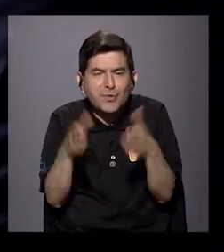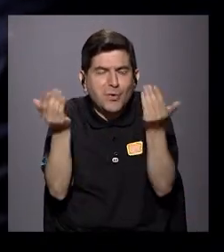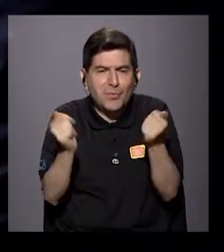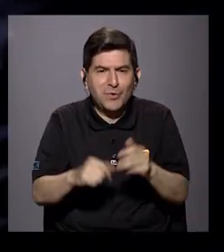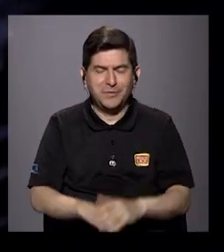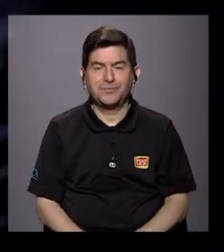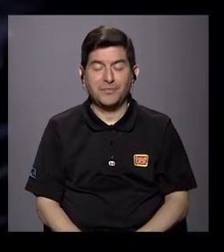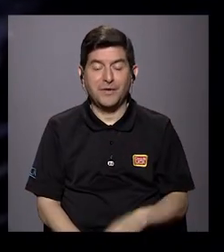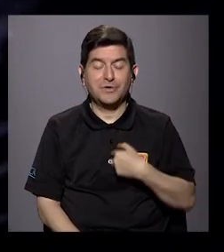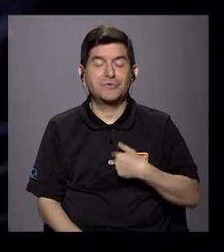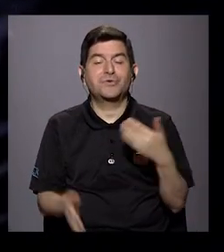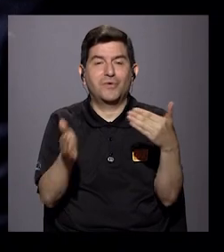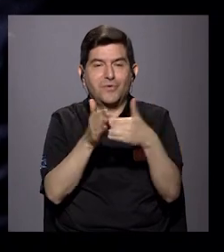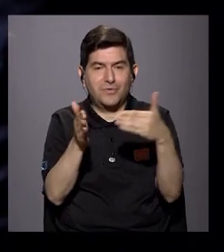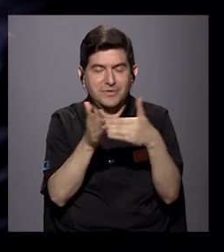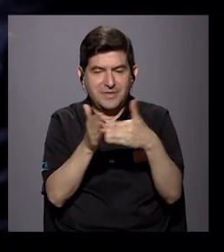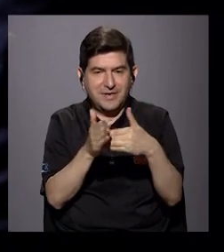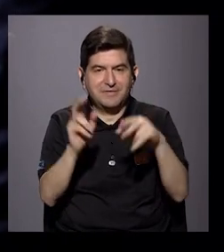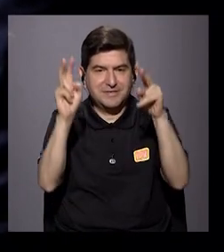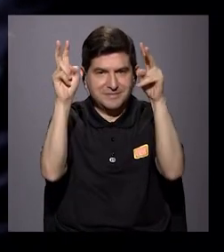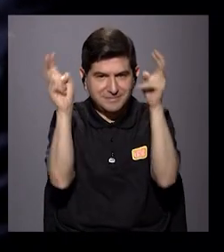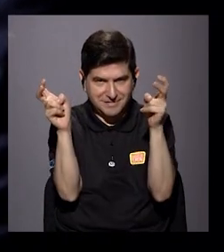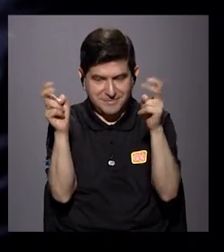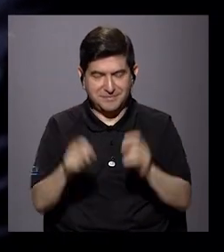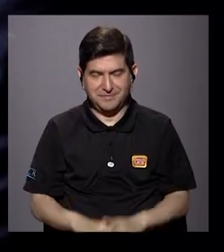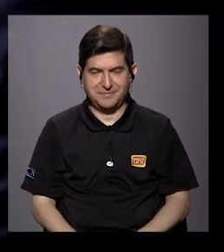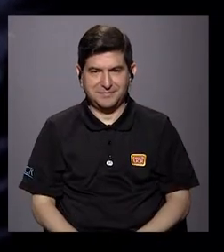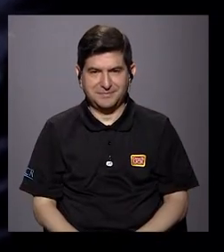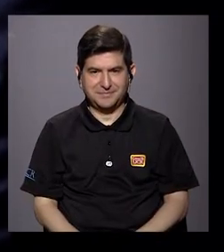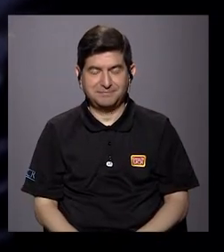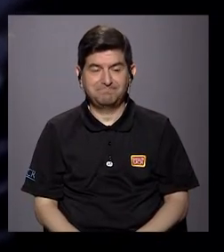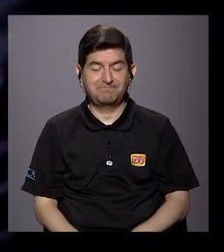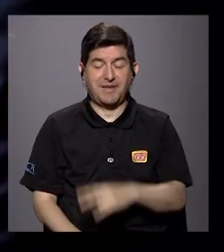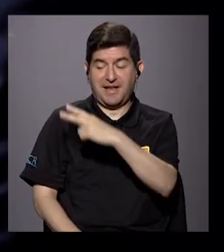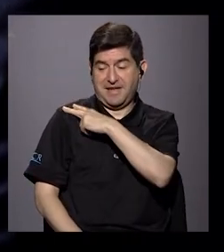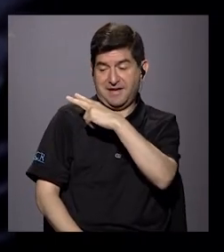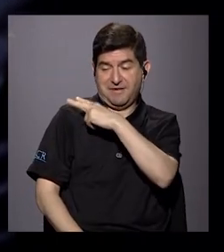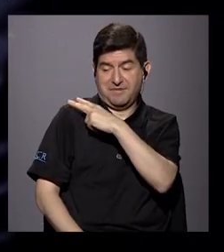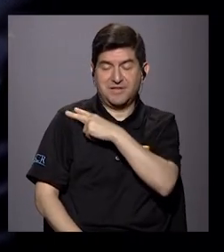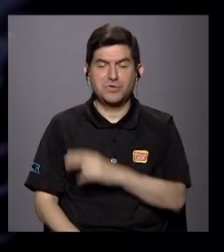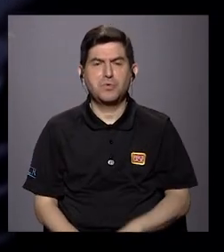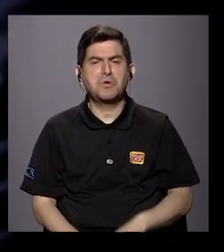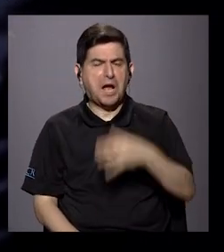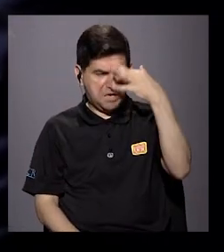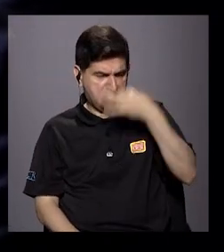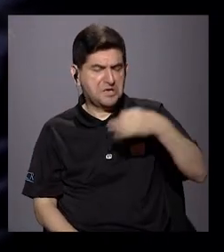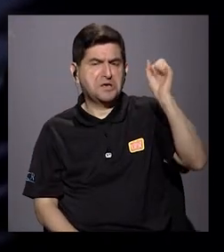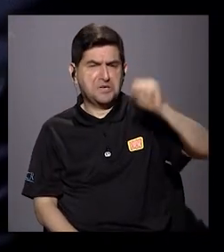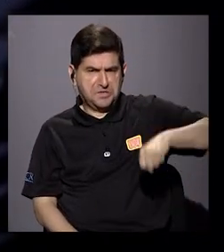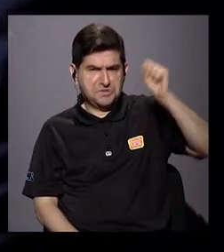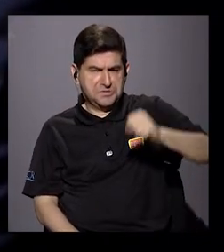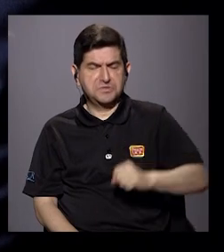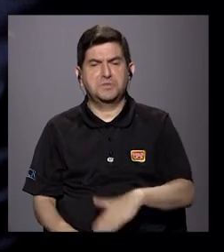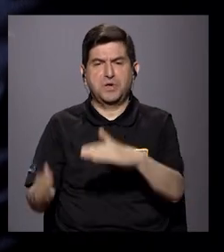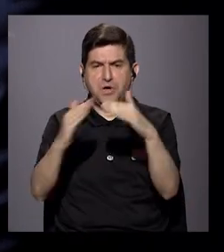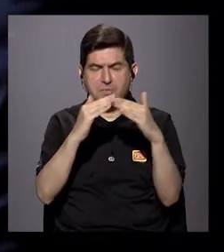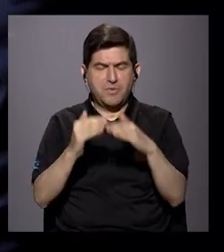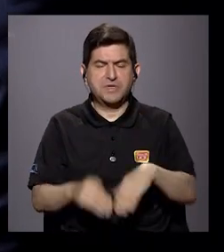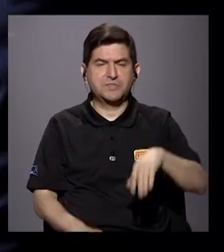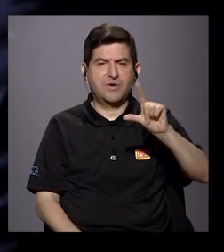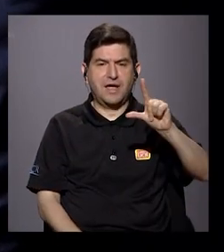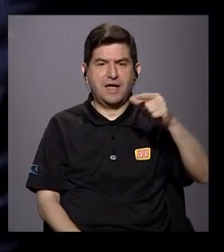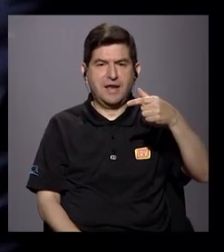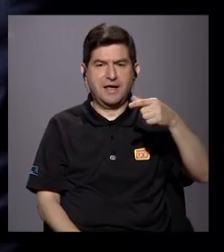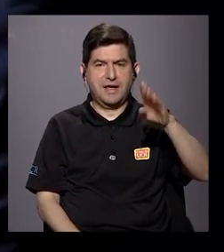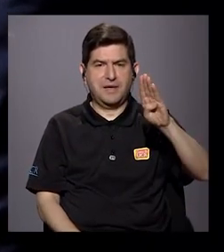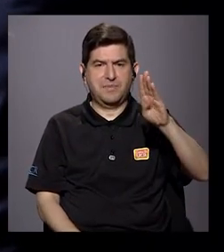yo reitero el tema de que a nivel de las jerarquías hay una enorme convicción de que la población LGTBI ha sido